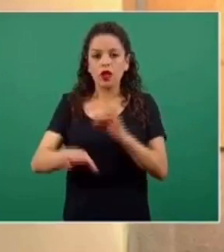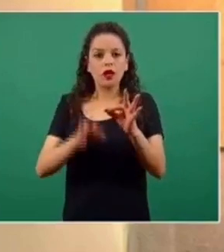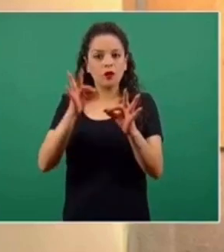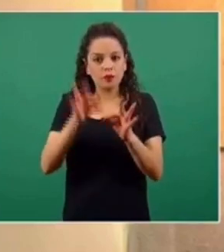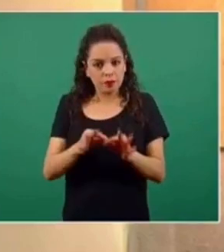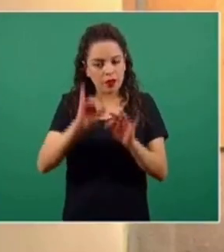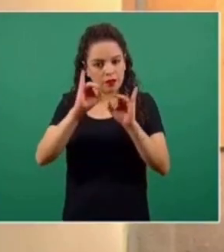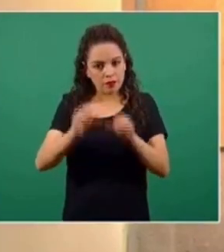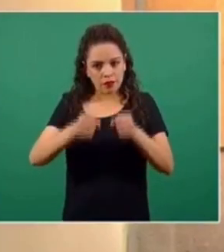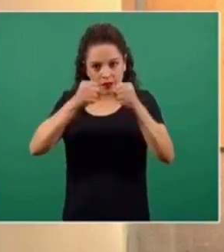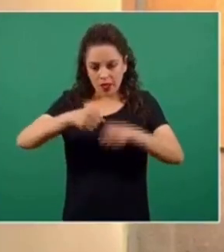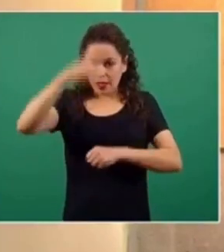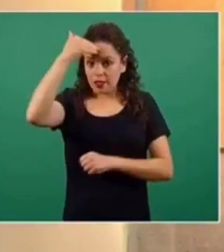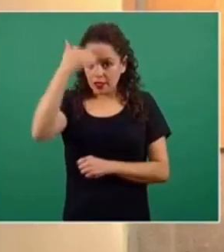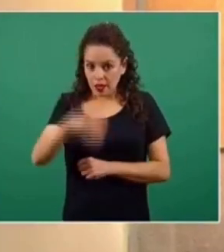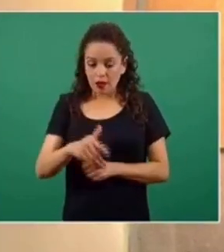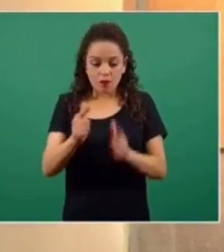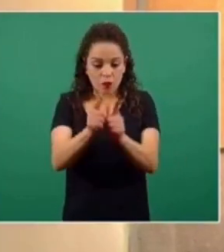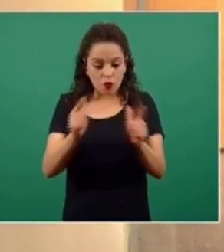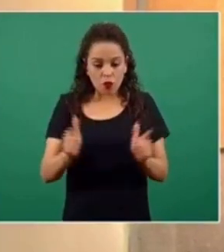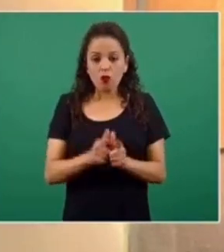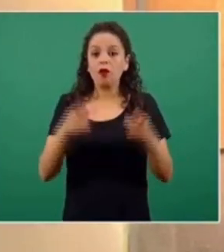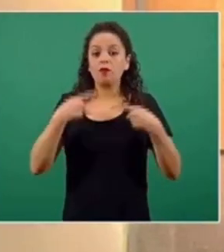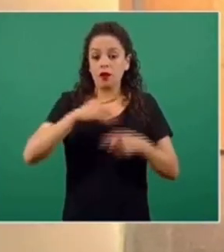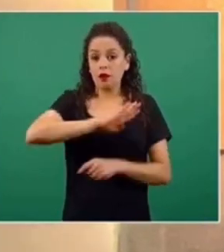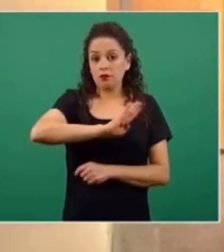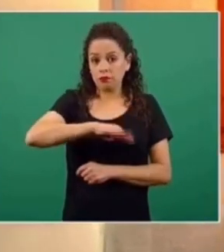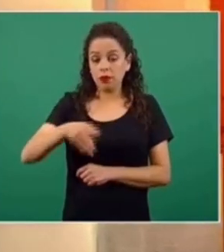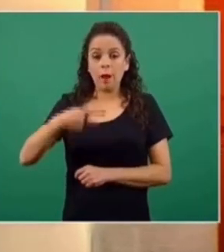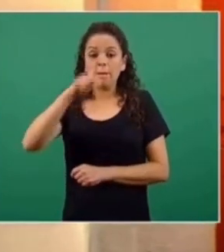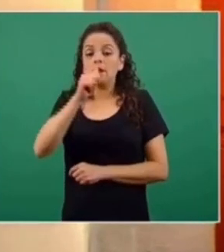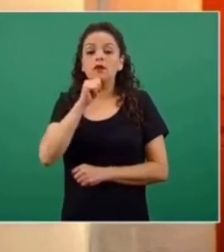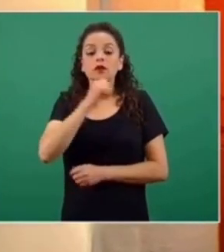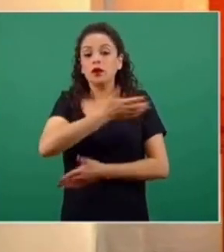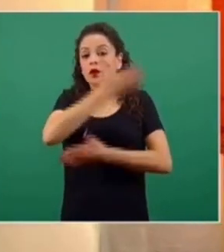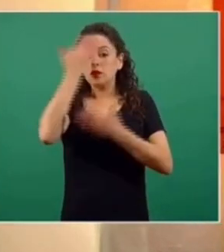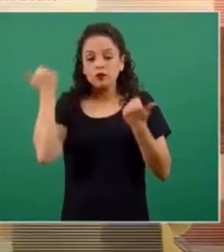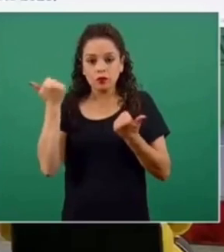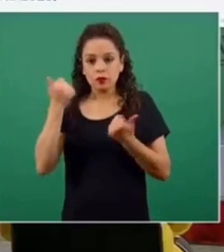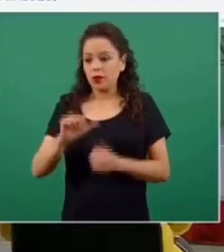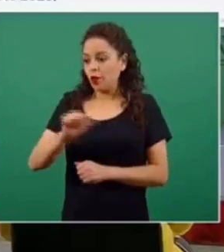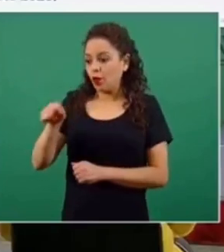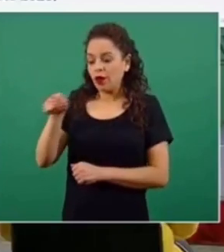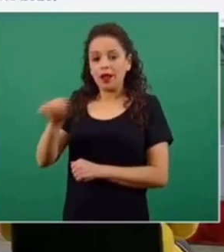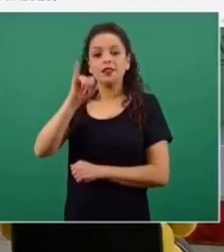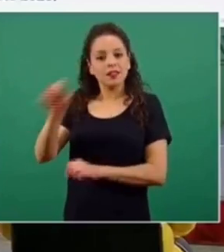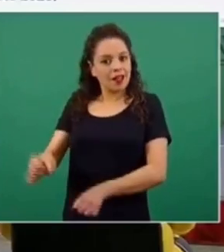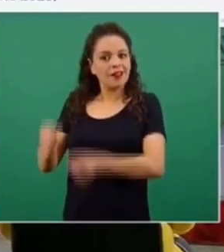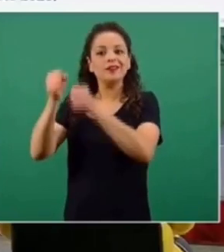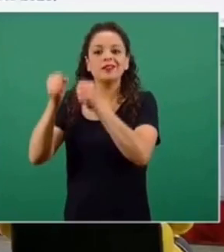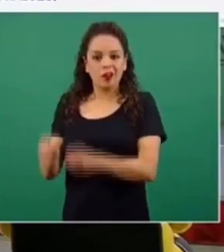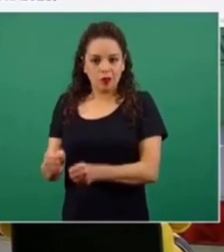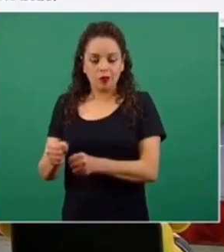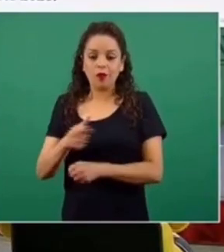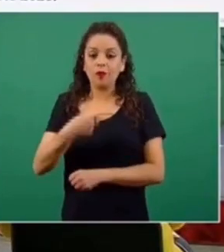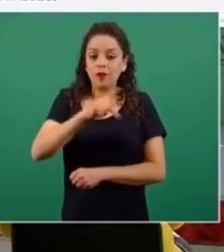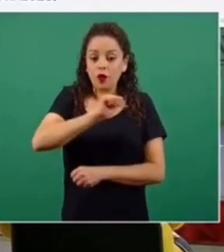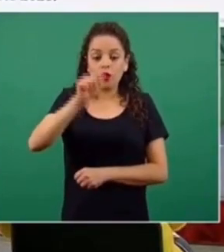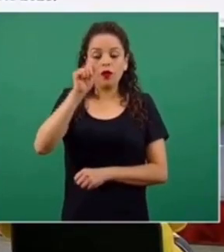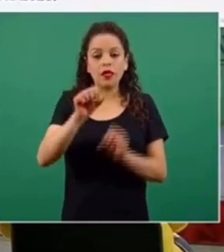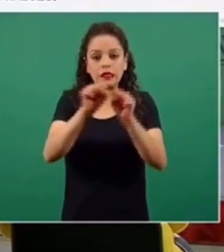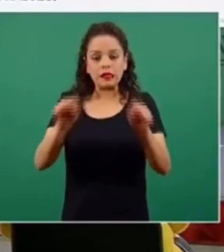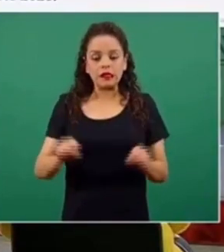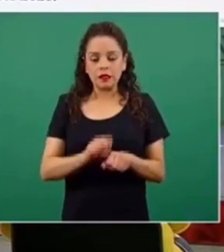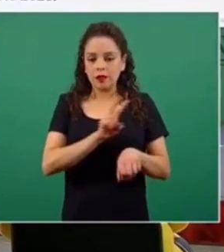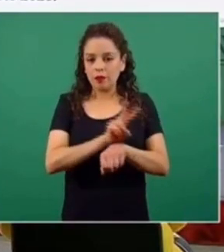defunciones que son no confirmadas y son los datos confirmados, pero por otro lado son parte del sistema de vigilancia de las